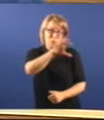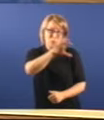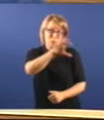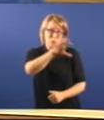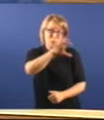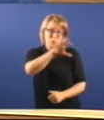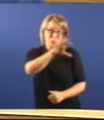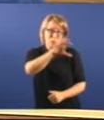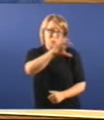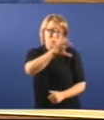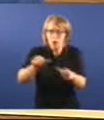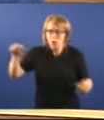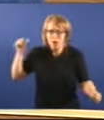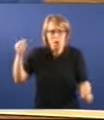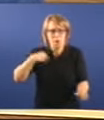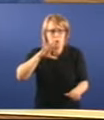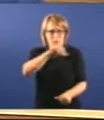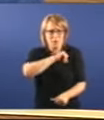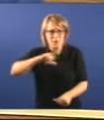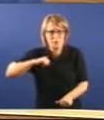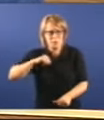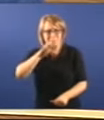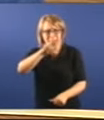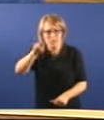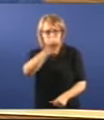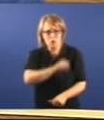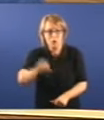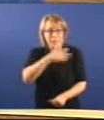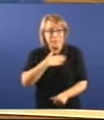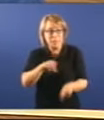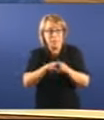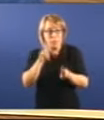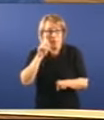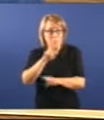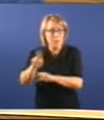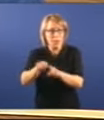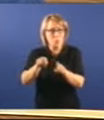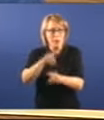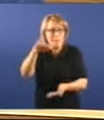en anos de autoridade e se aproba en anos